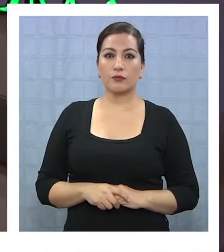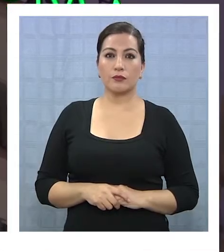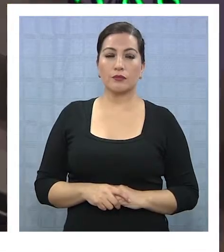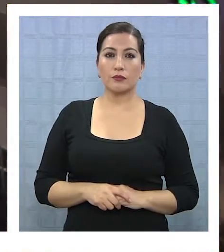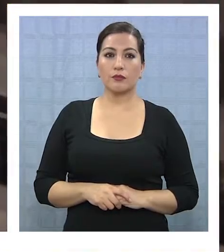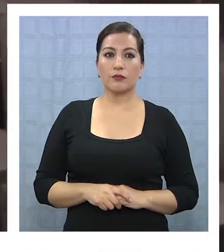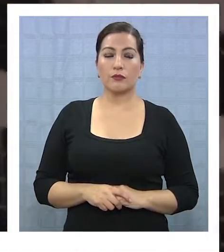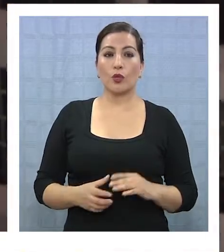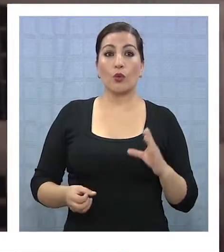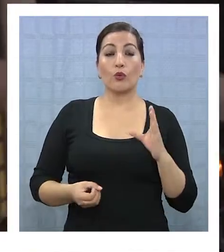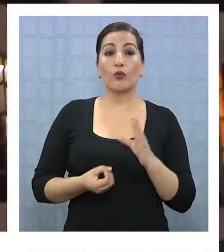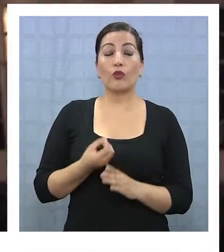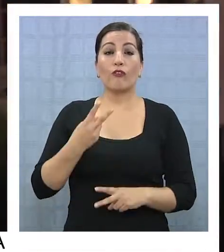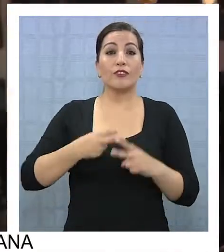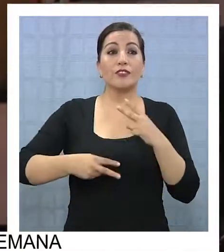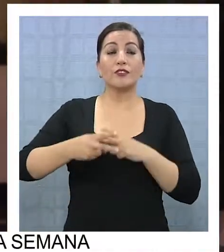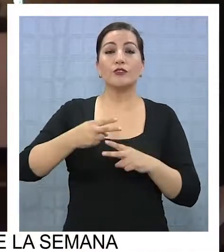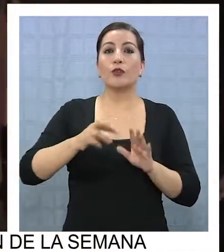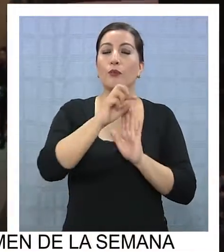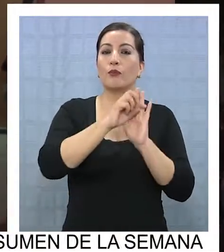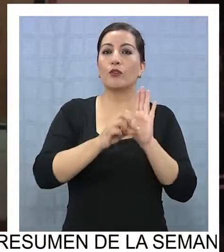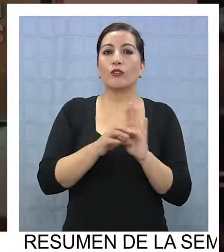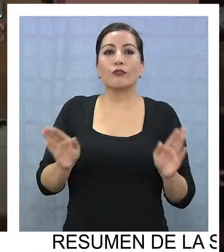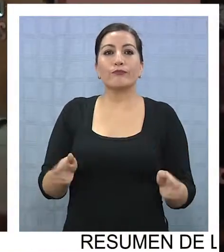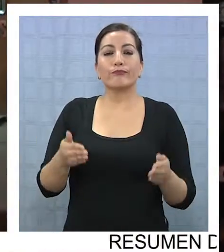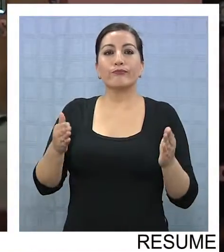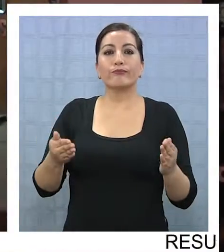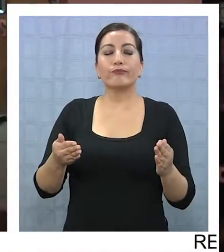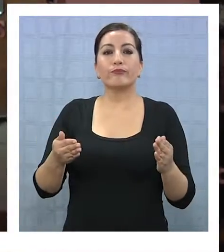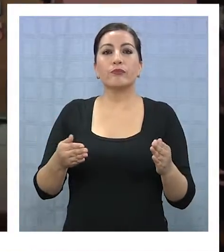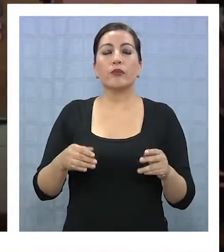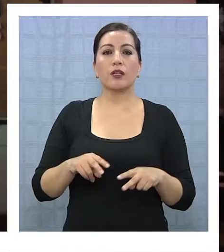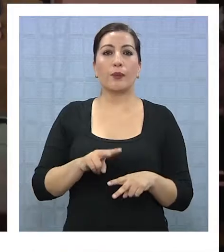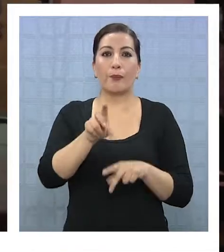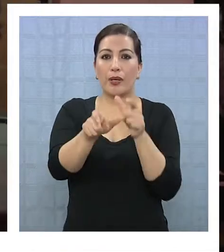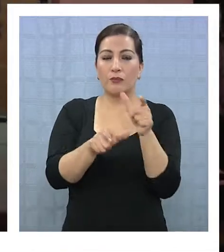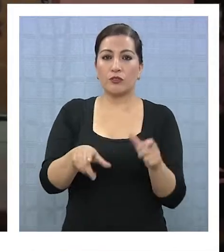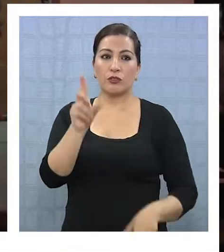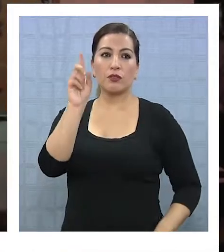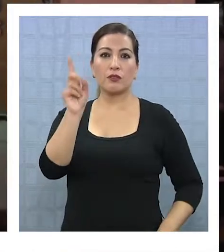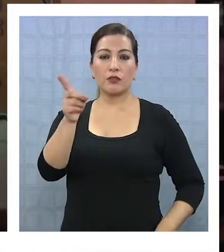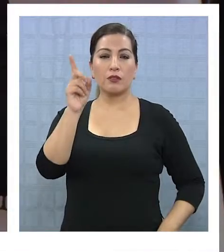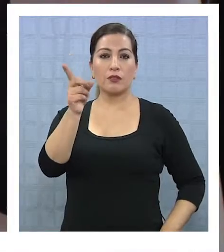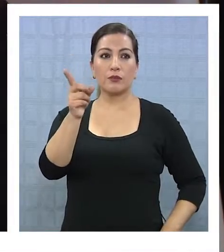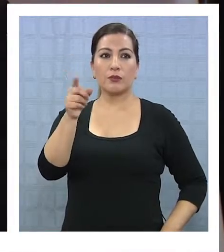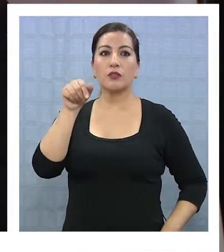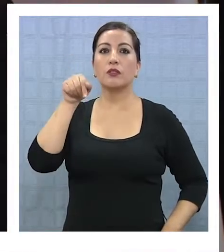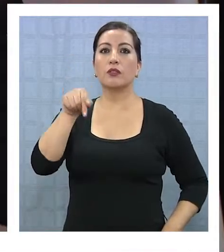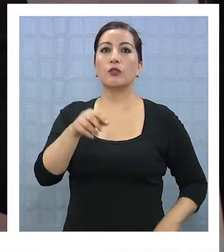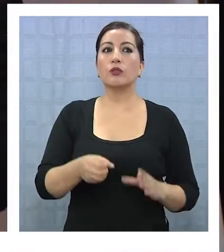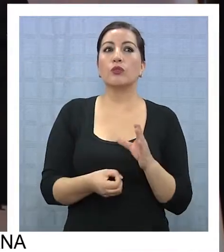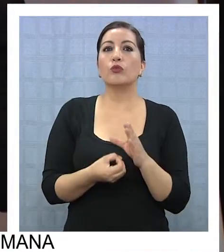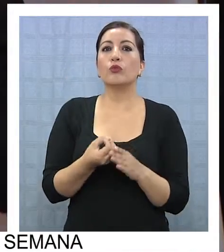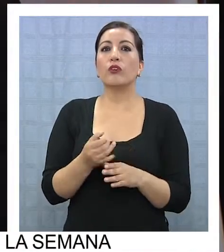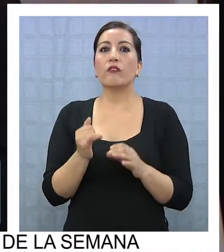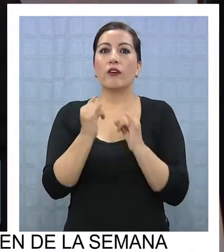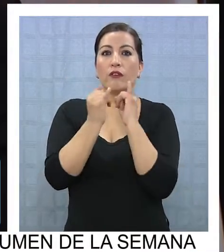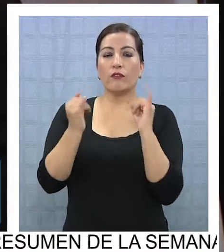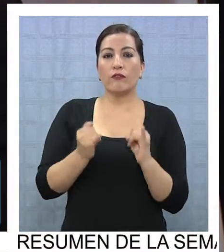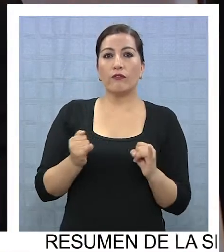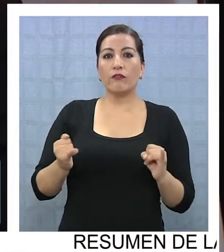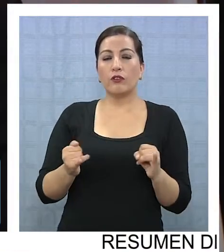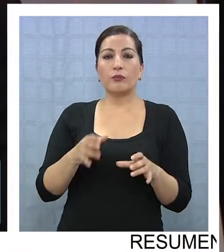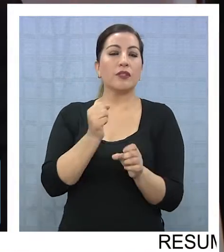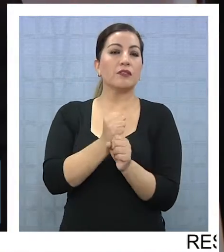Un nuevo hito cumplió el proyecto promoción de la movilidad social de las personas con discapacidad mediante un nuevo modelo de gestión